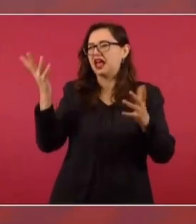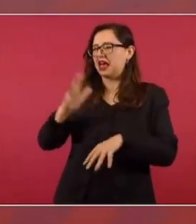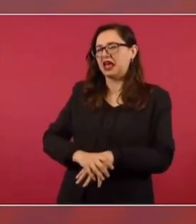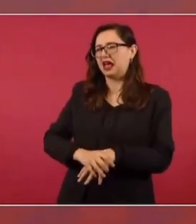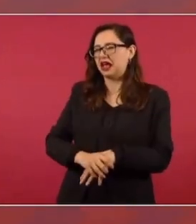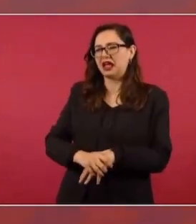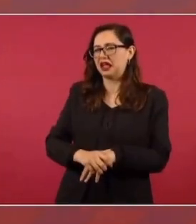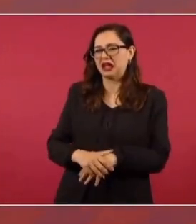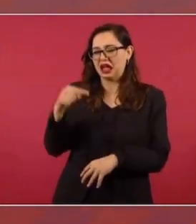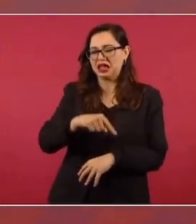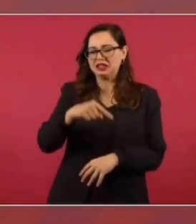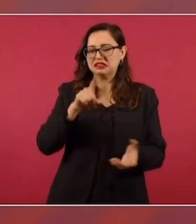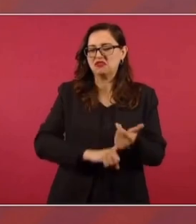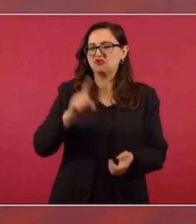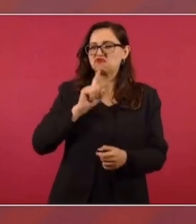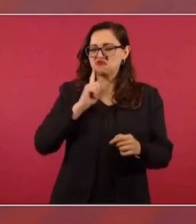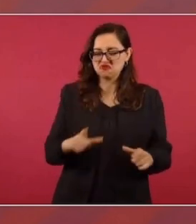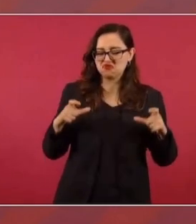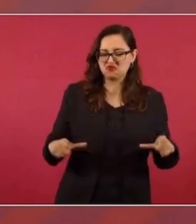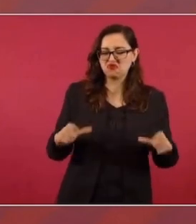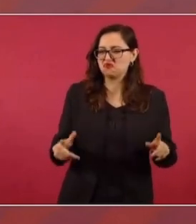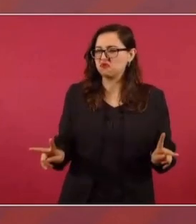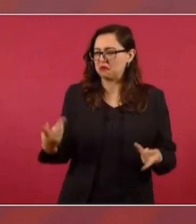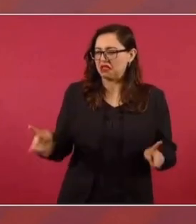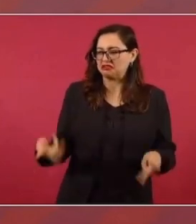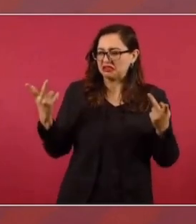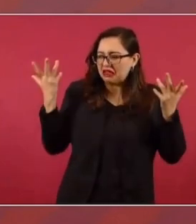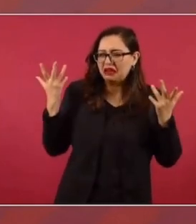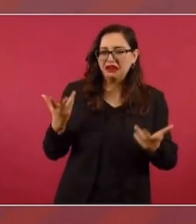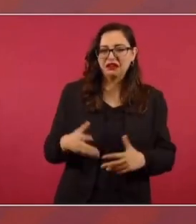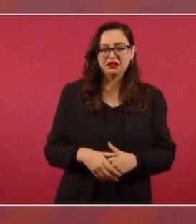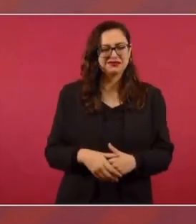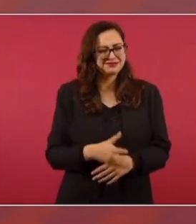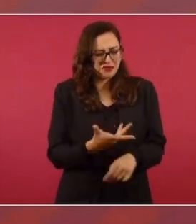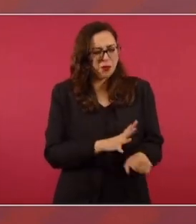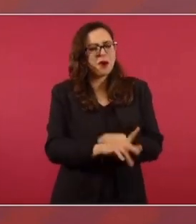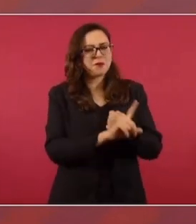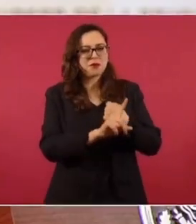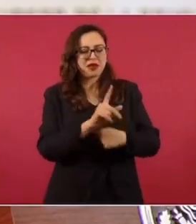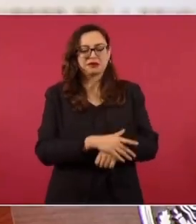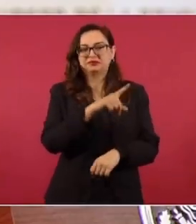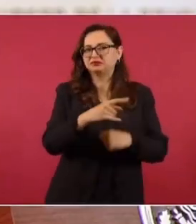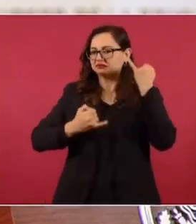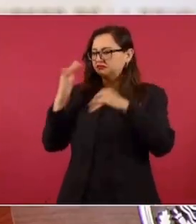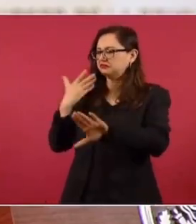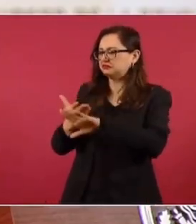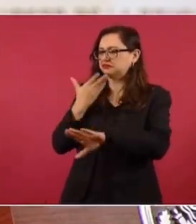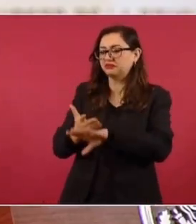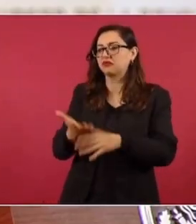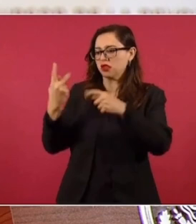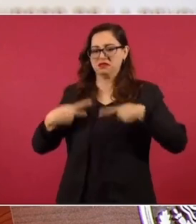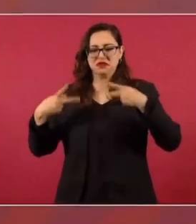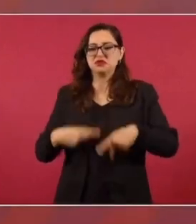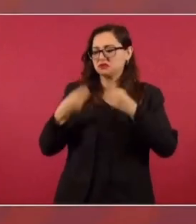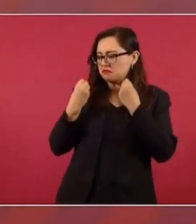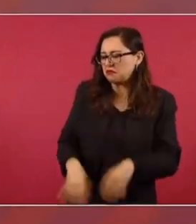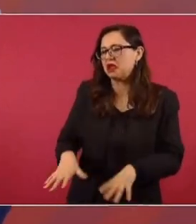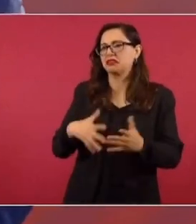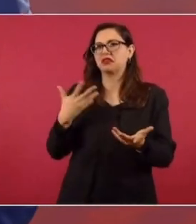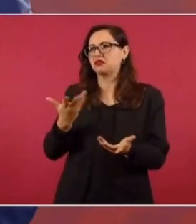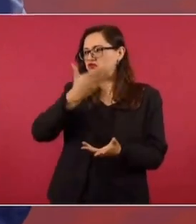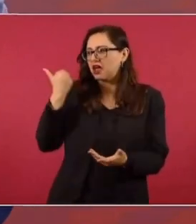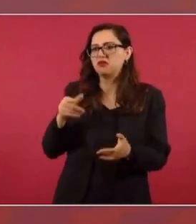vendiendo la ayuda como si eso fuese un pecado, al contrario? Y que no había cómo llegar, que se perdía la gente, que